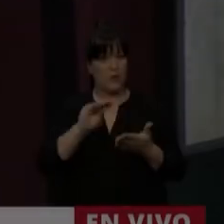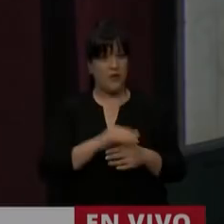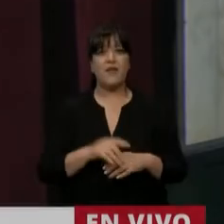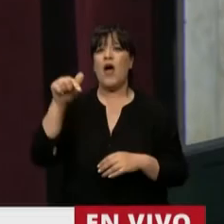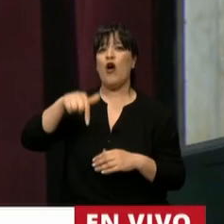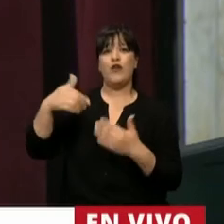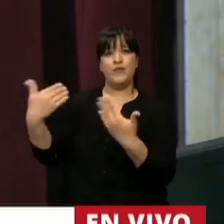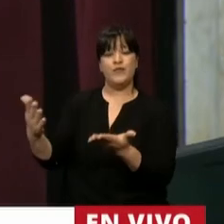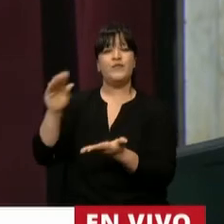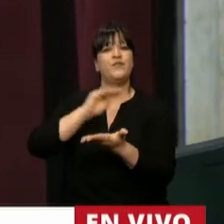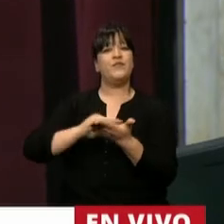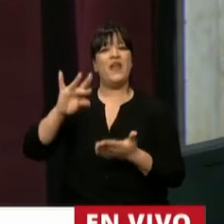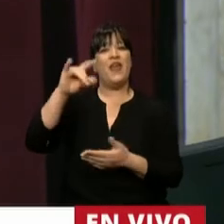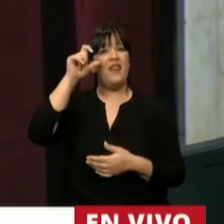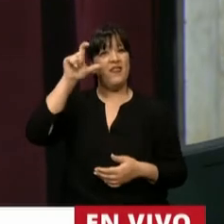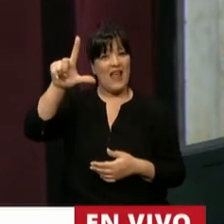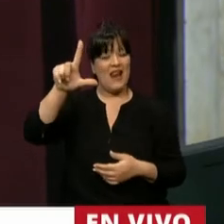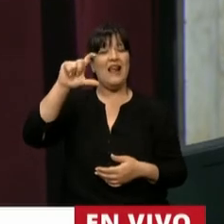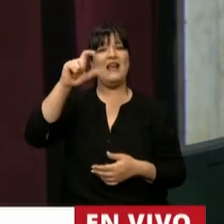La palabra, el diputado Nicolás del Caño.